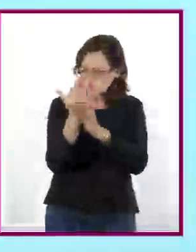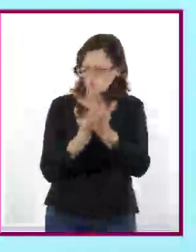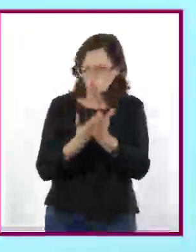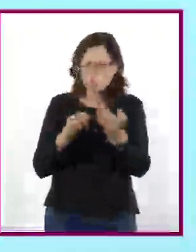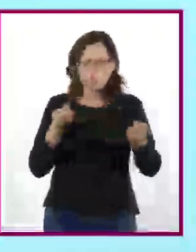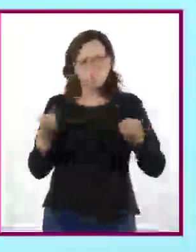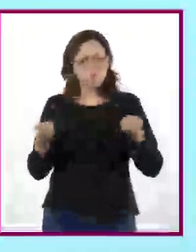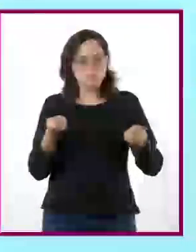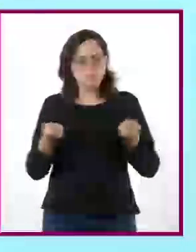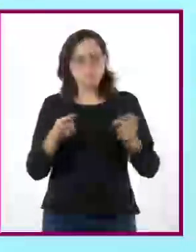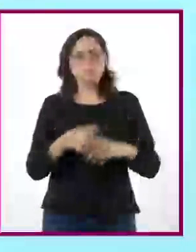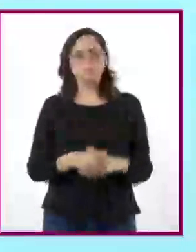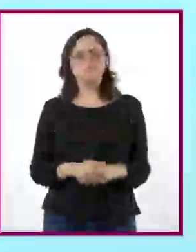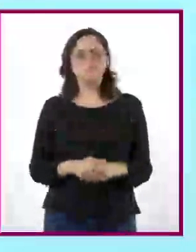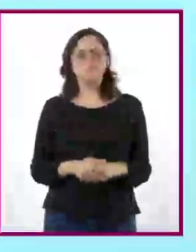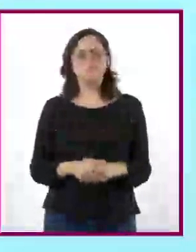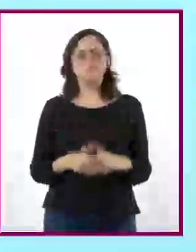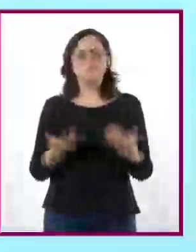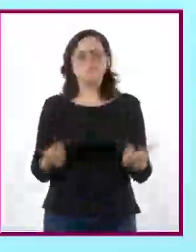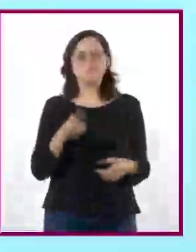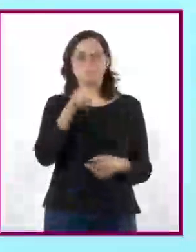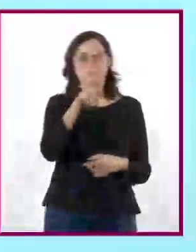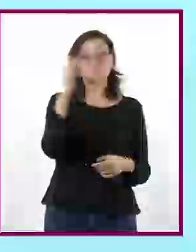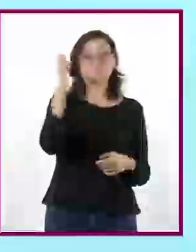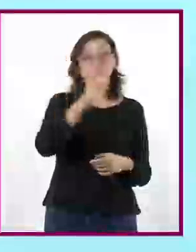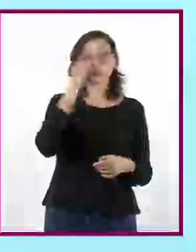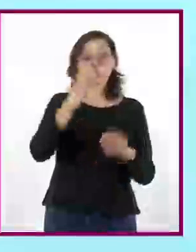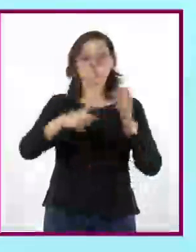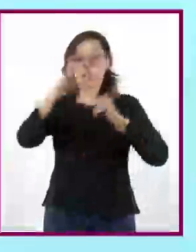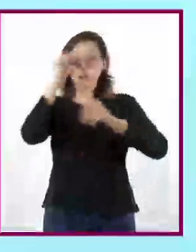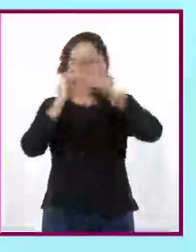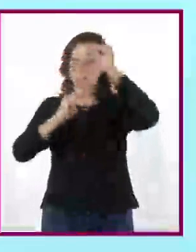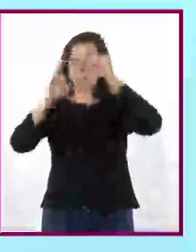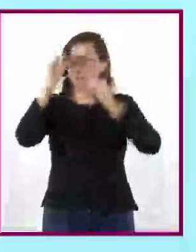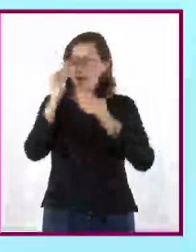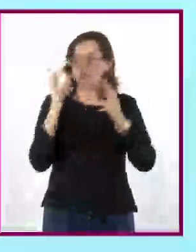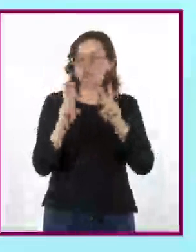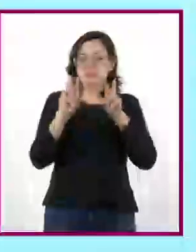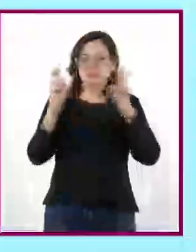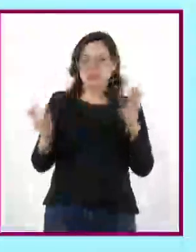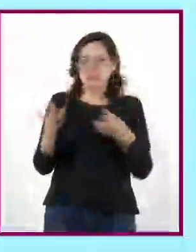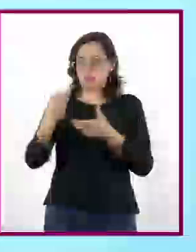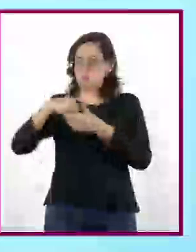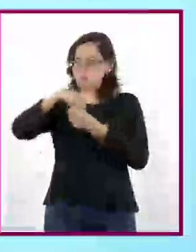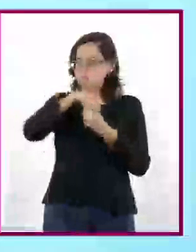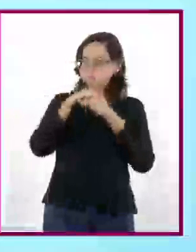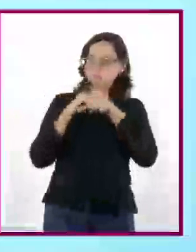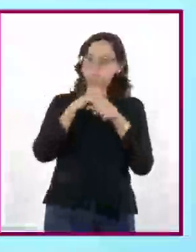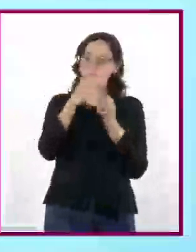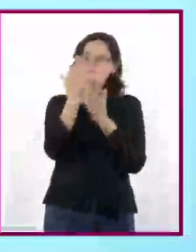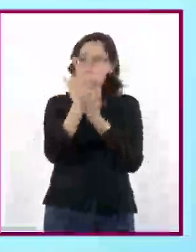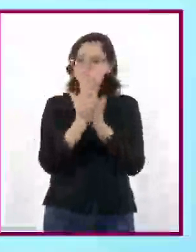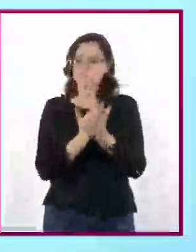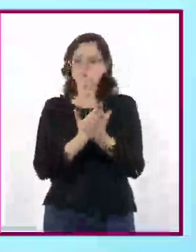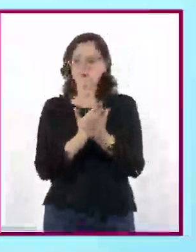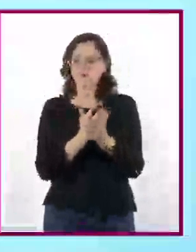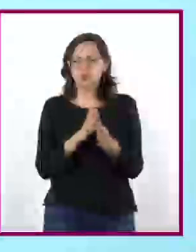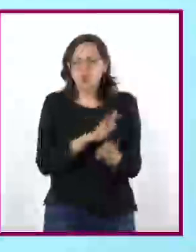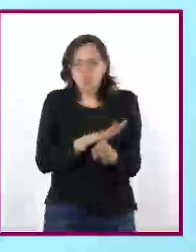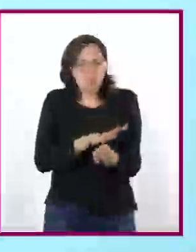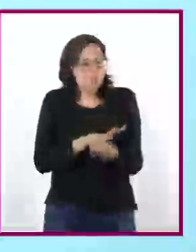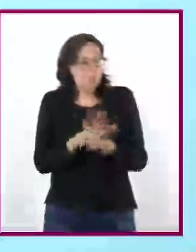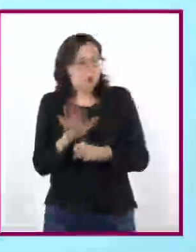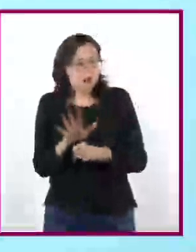aprendizajes de los que obtienen en la escuela les sirven para regular la sobrepoblación? Respondan estas